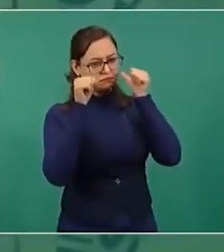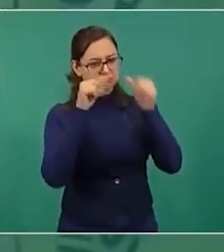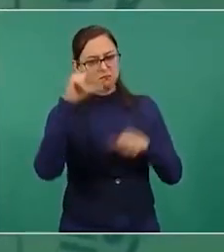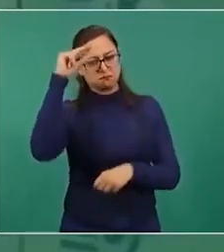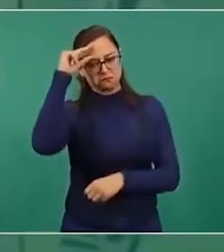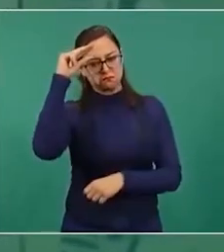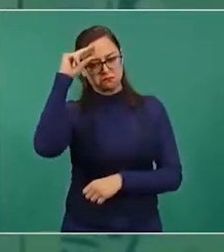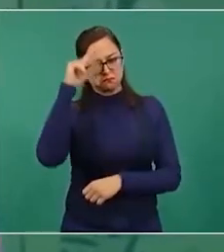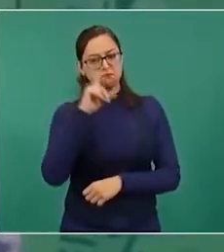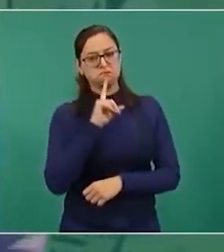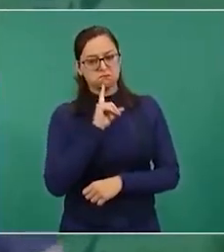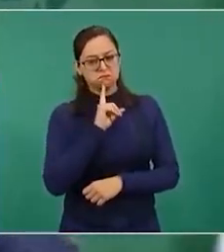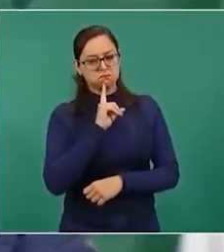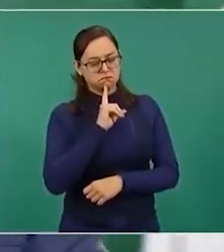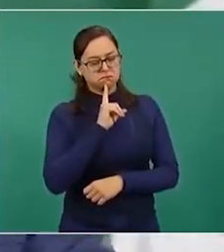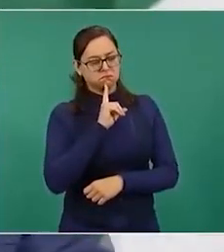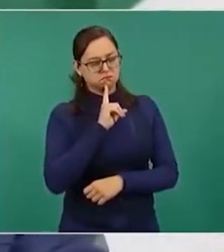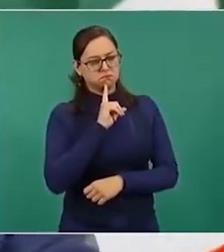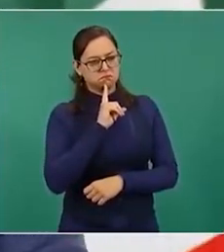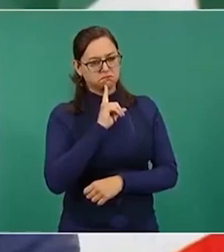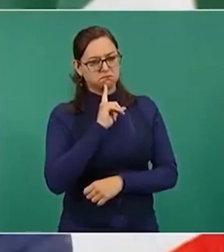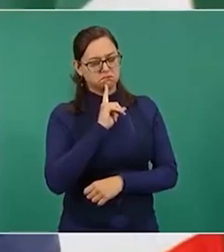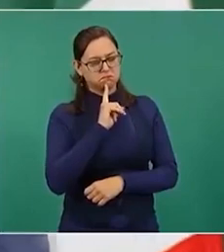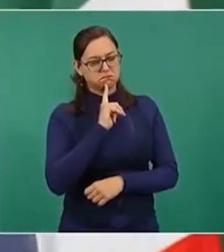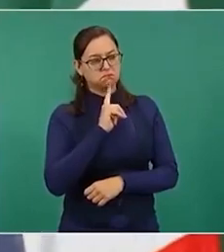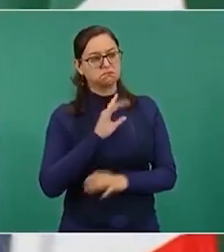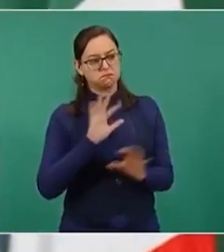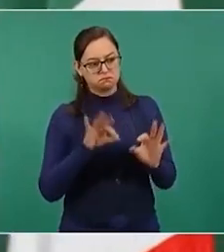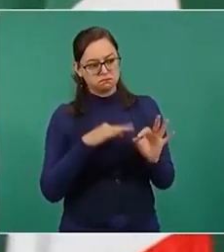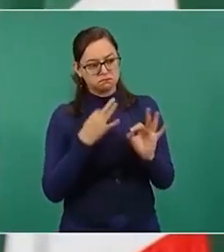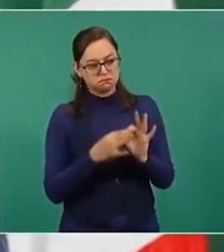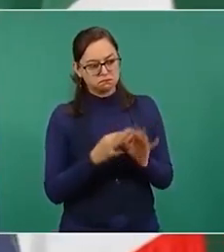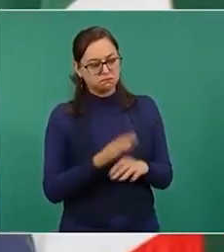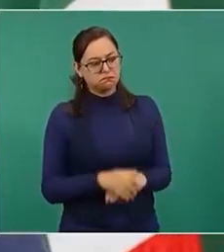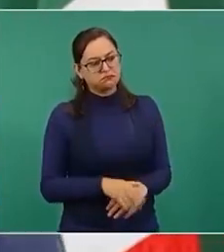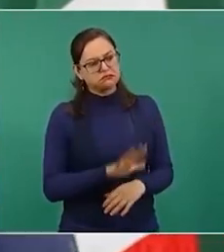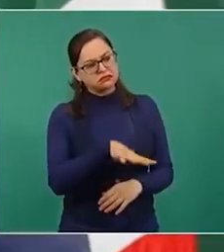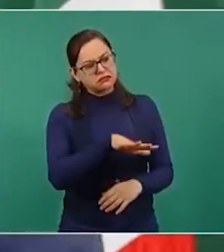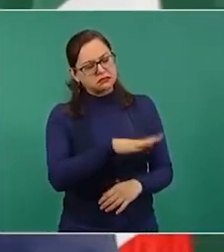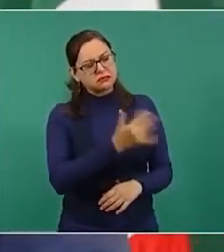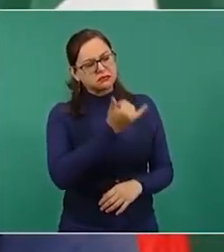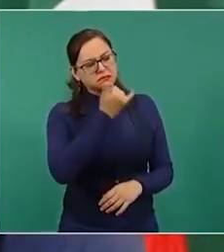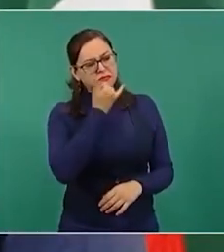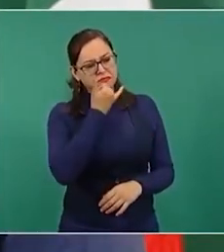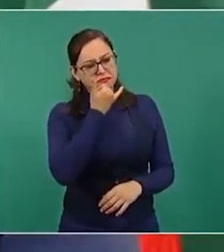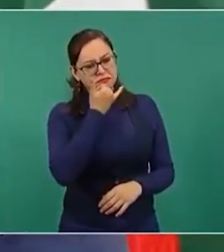callado le dijo oiga y como les ha ido a ustedes